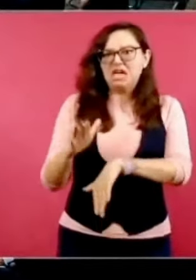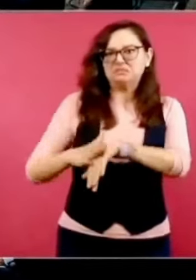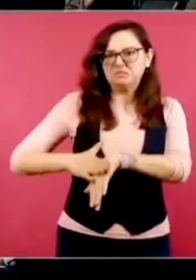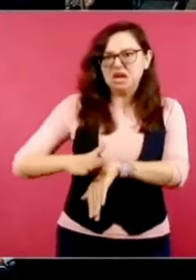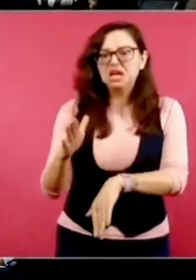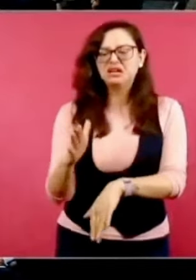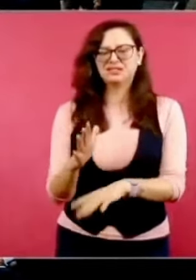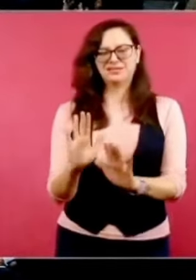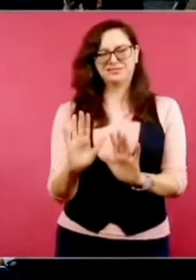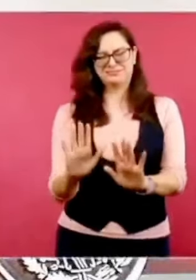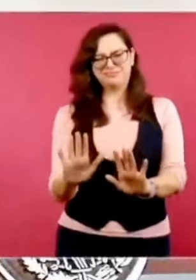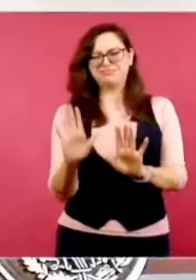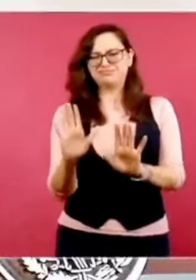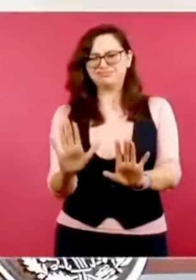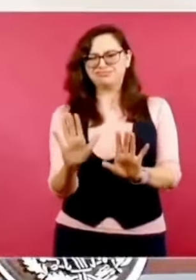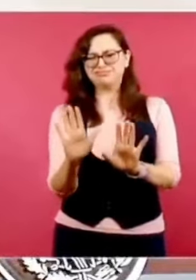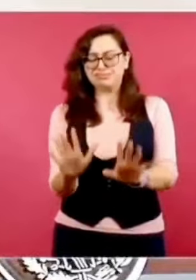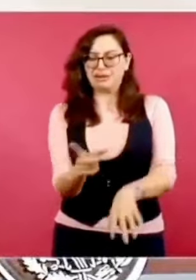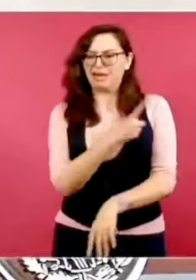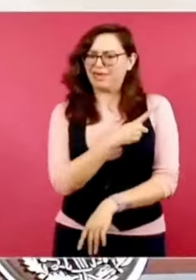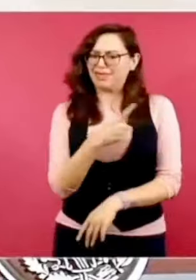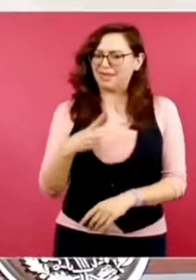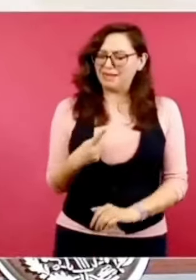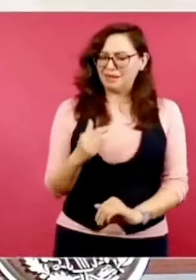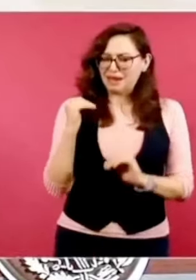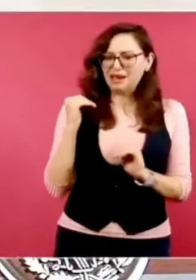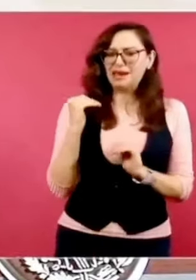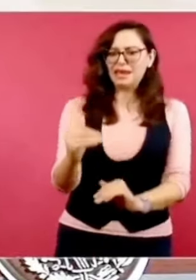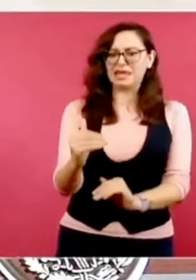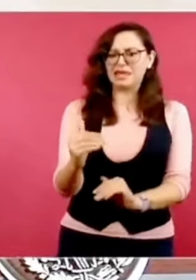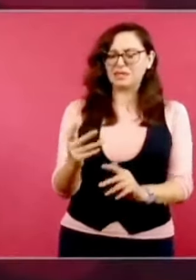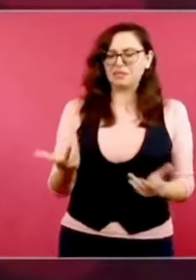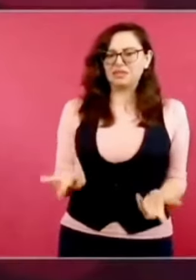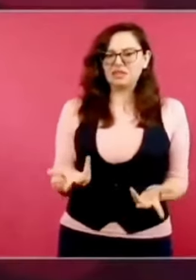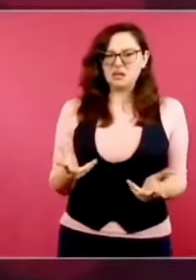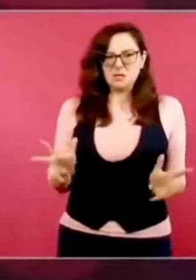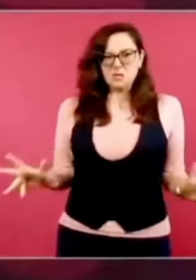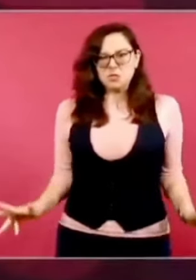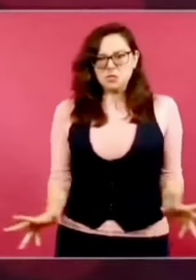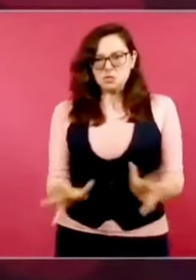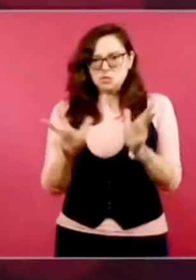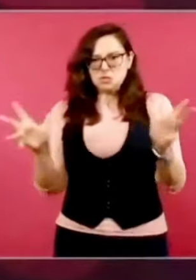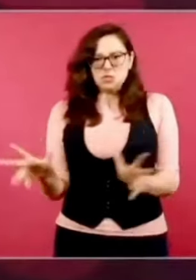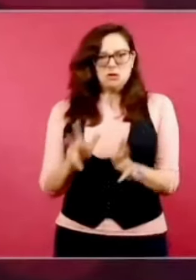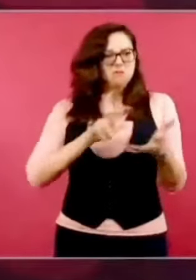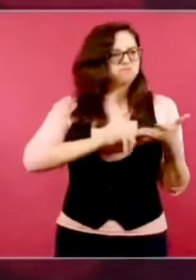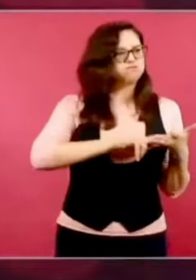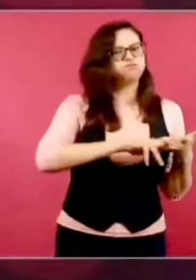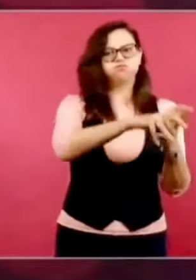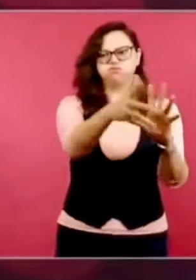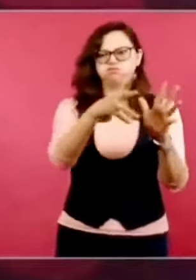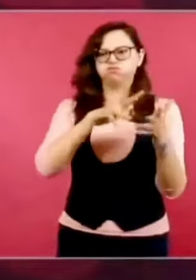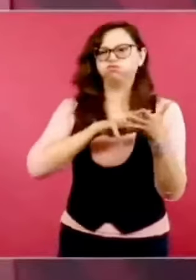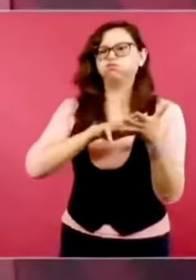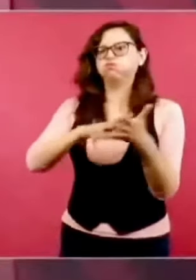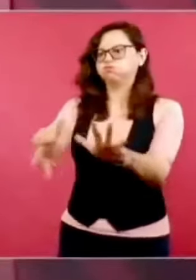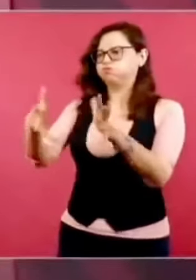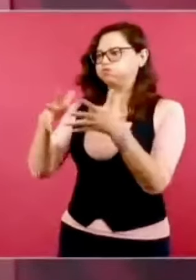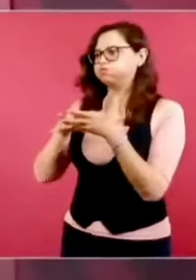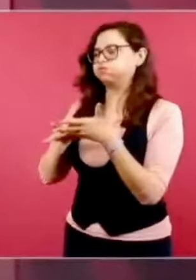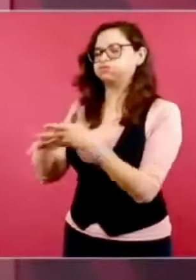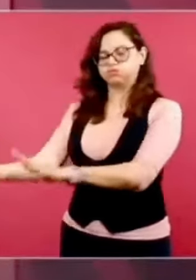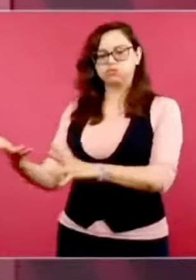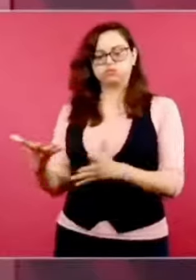y no optar por la violencia y no hacer apología de la